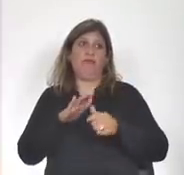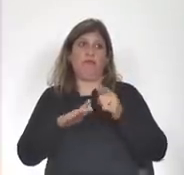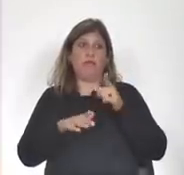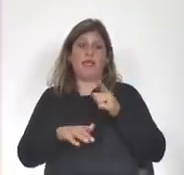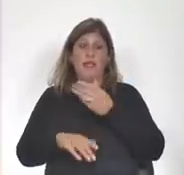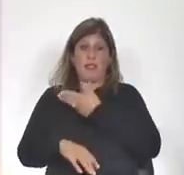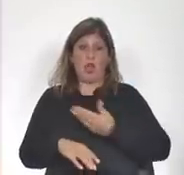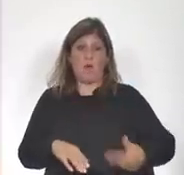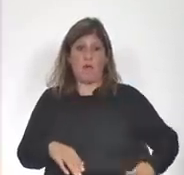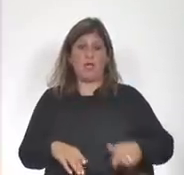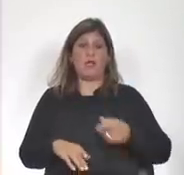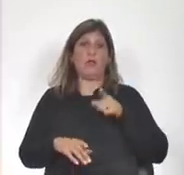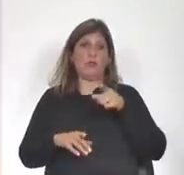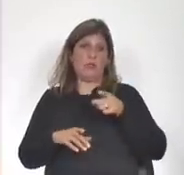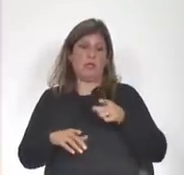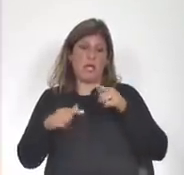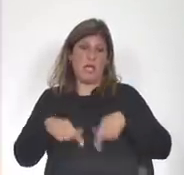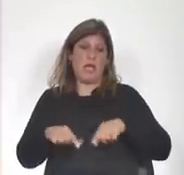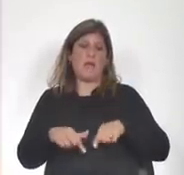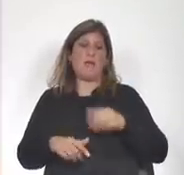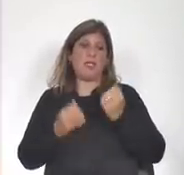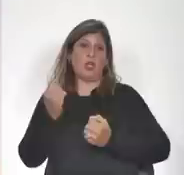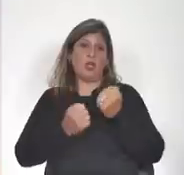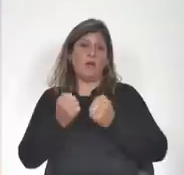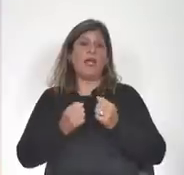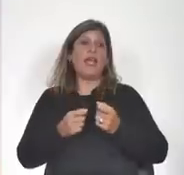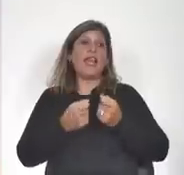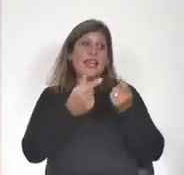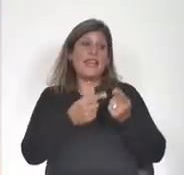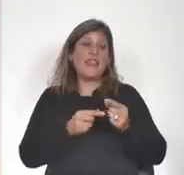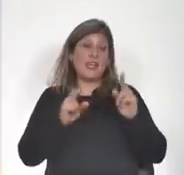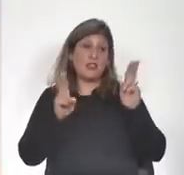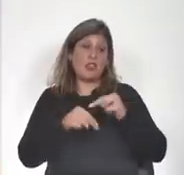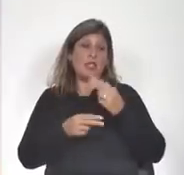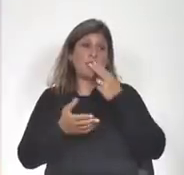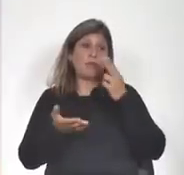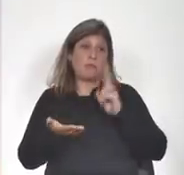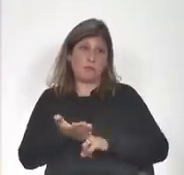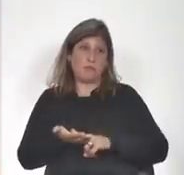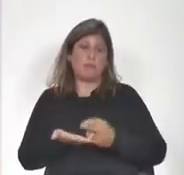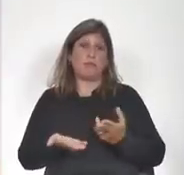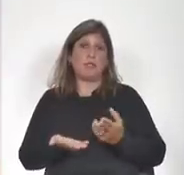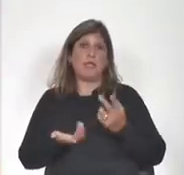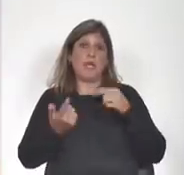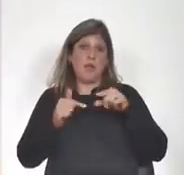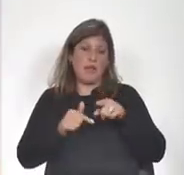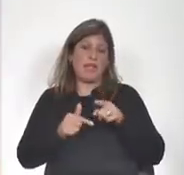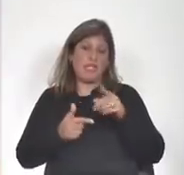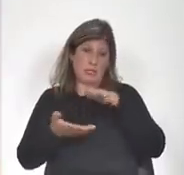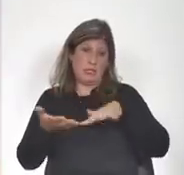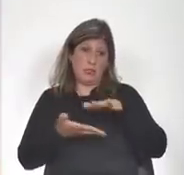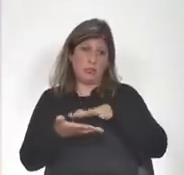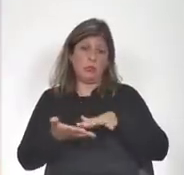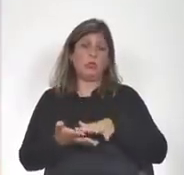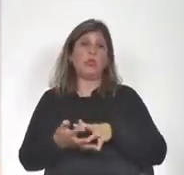la ministra de economía le concede una serie de exoneraciones fiscales para un caso de estas características